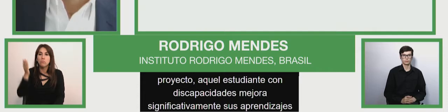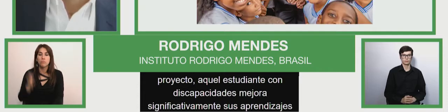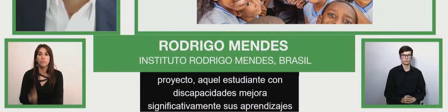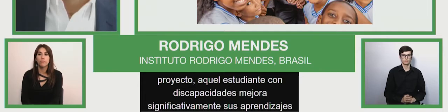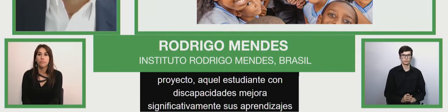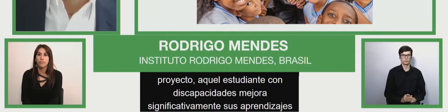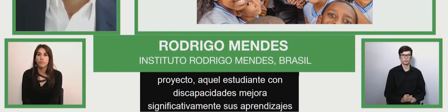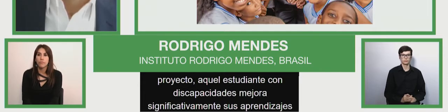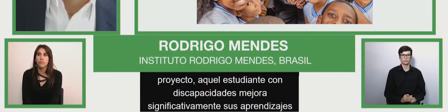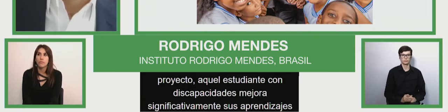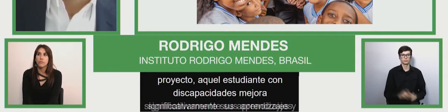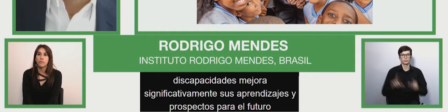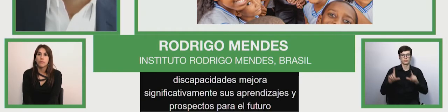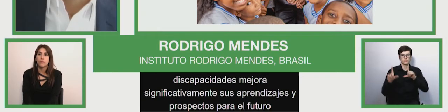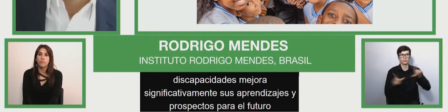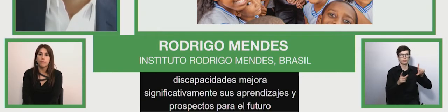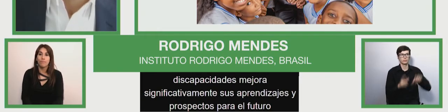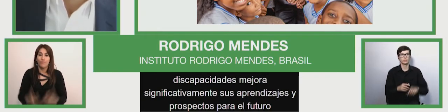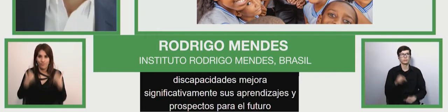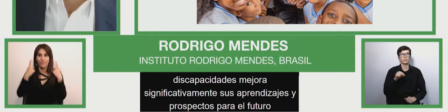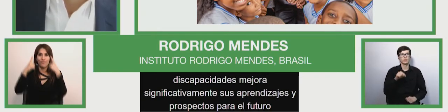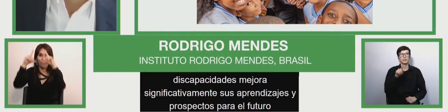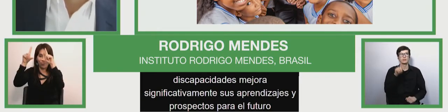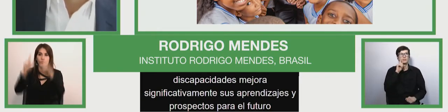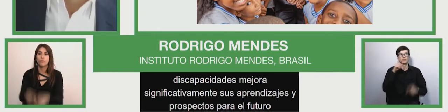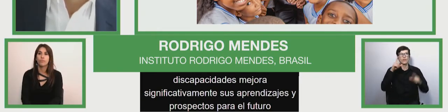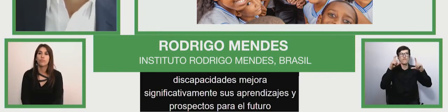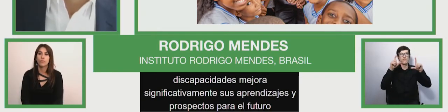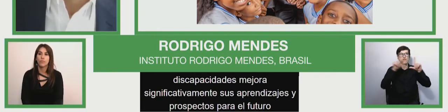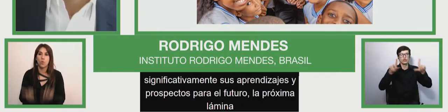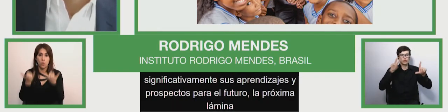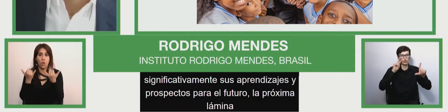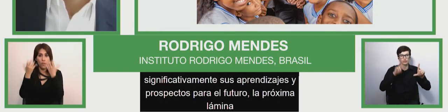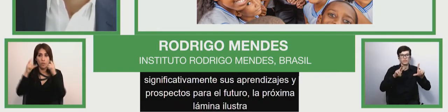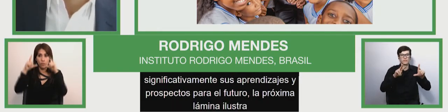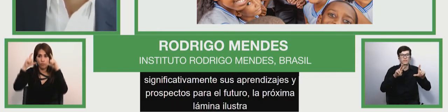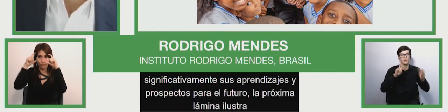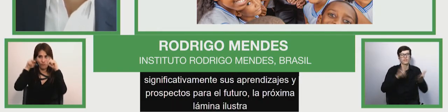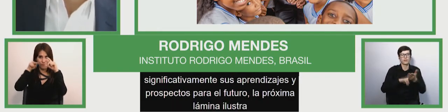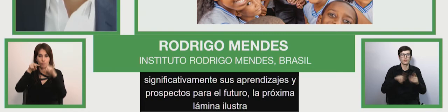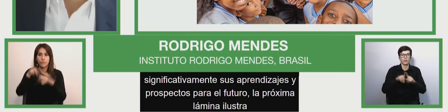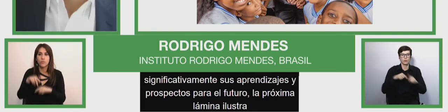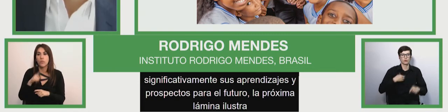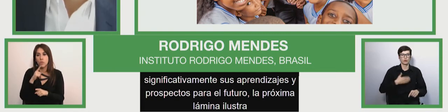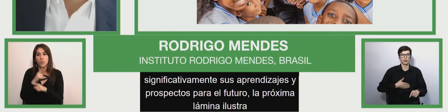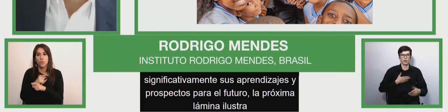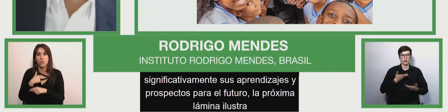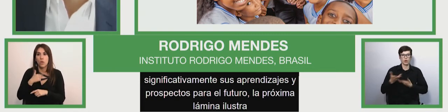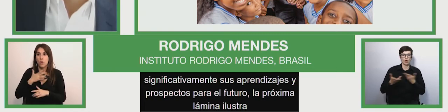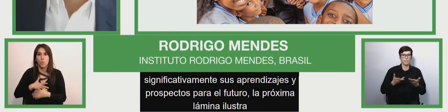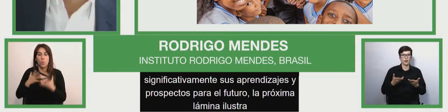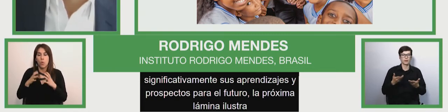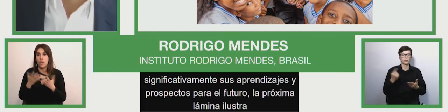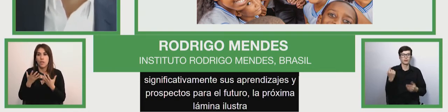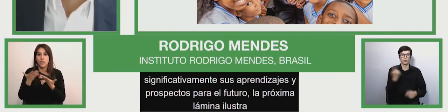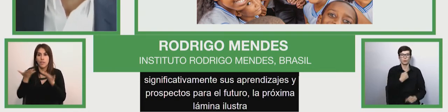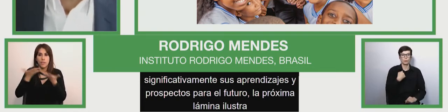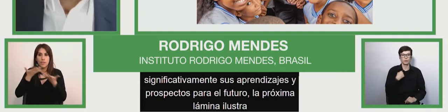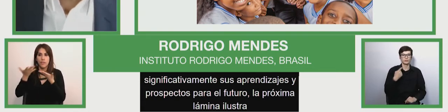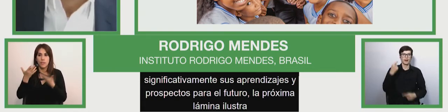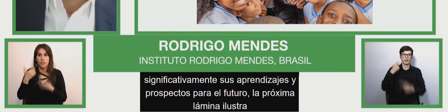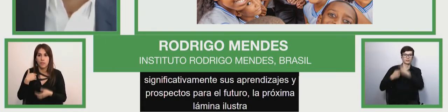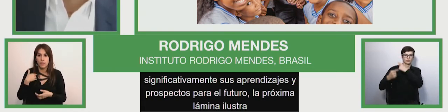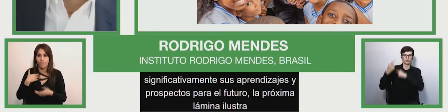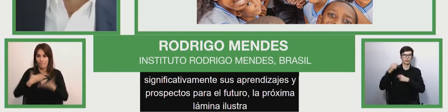la próxima lámina ilustra bueno quisiera compartir algunas historias respecto al